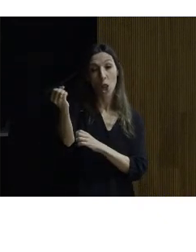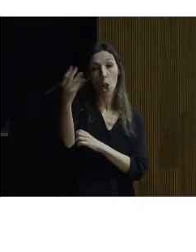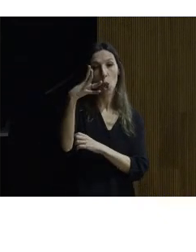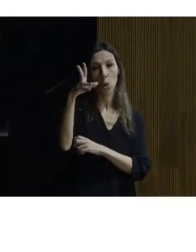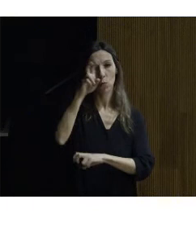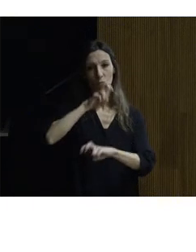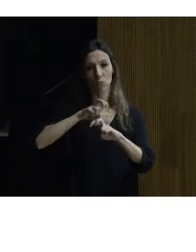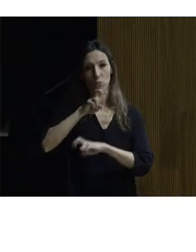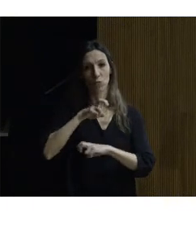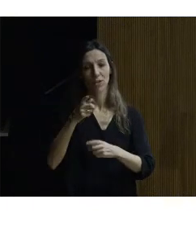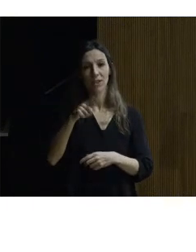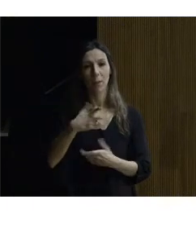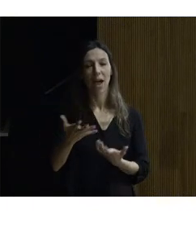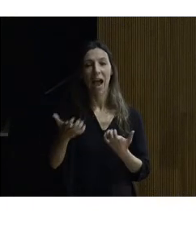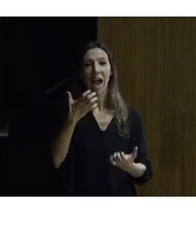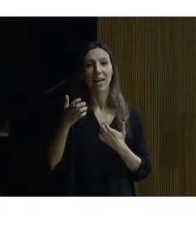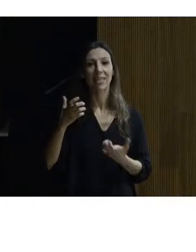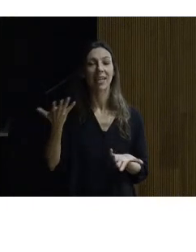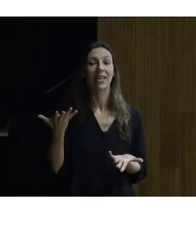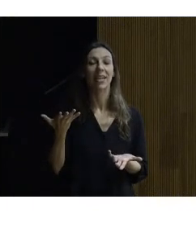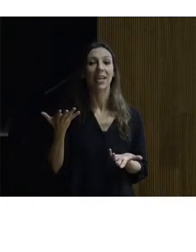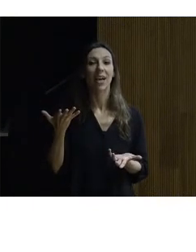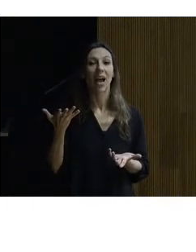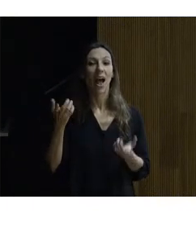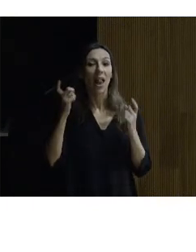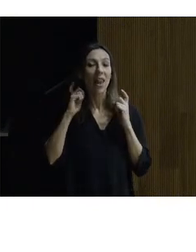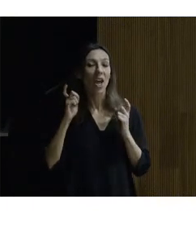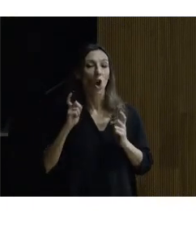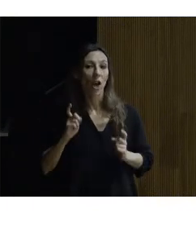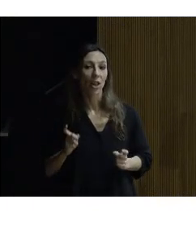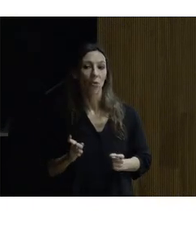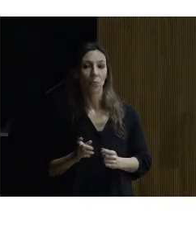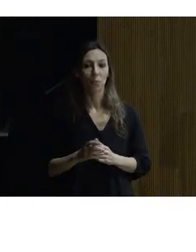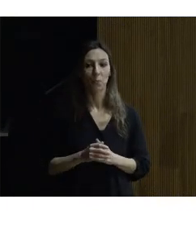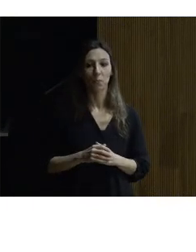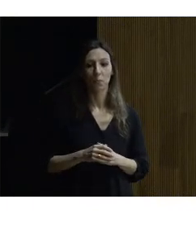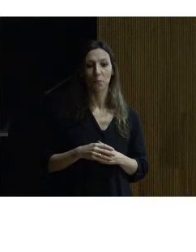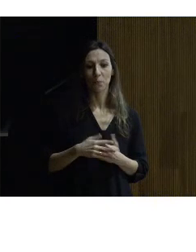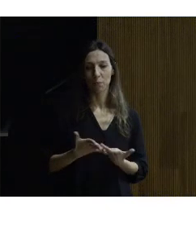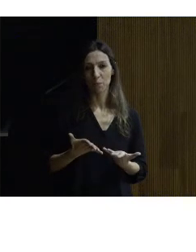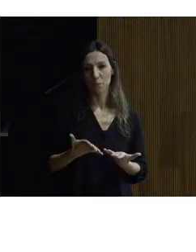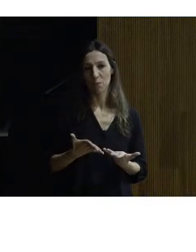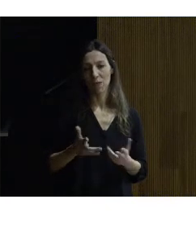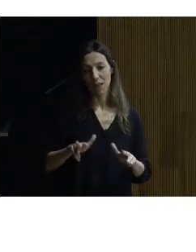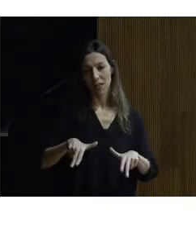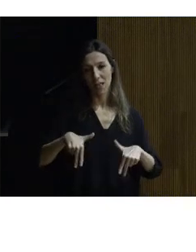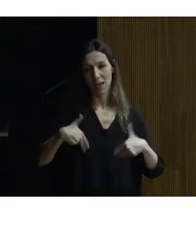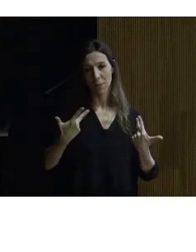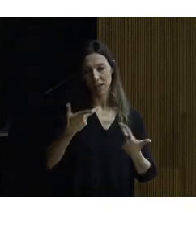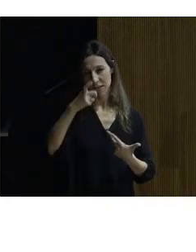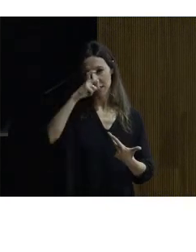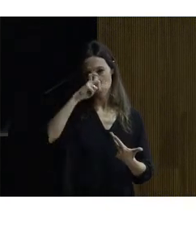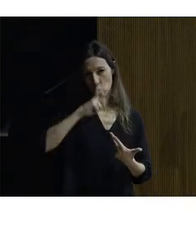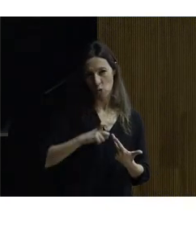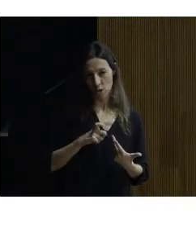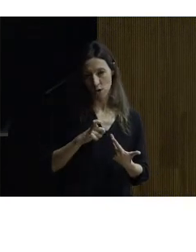Leonardo da Vinci Leonardo da Vinci me van a permitir que haga un recuerdo me lo pidió esta